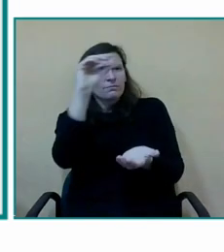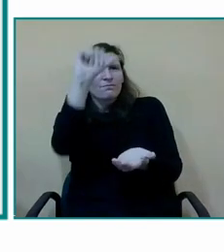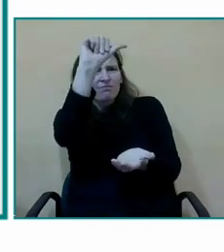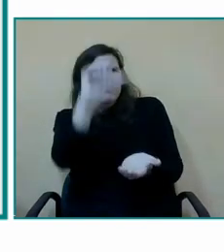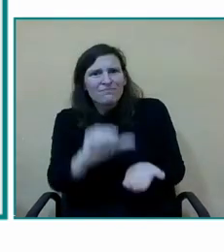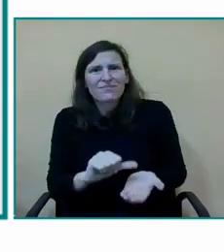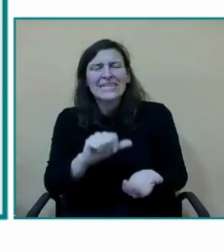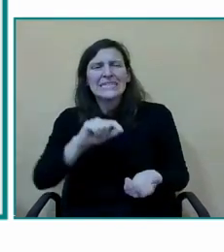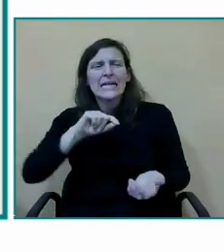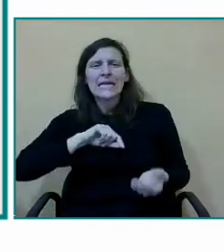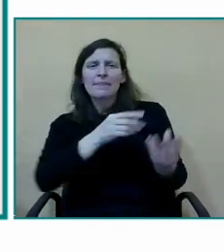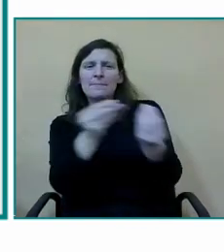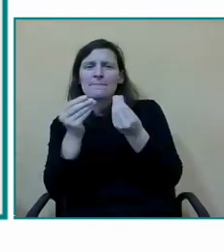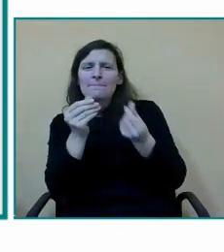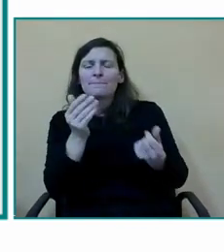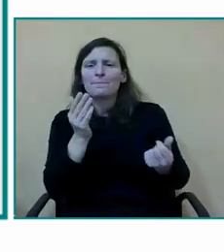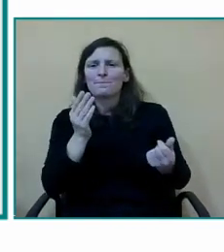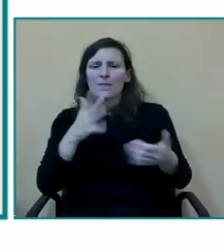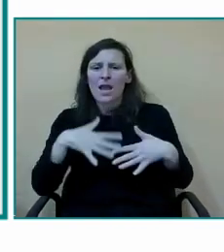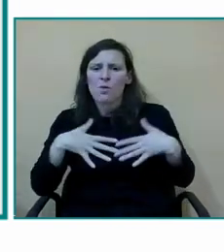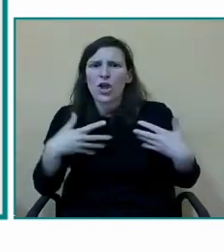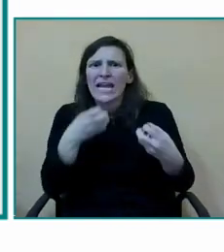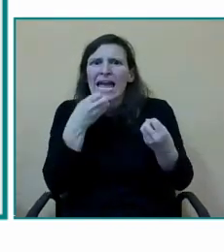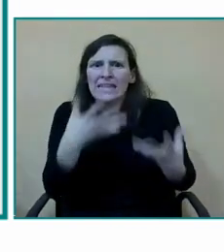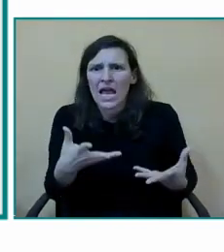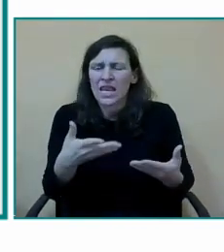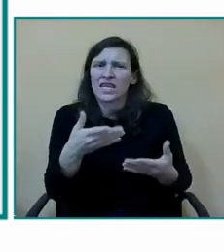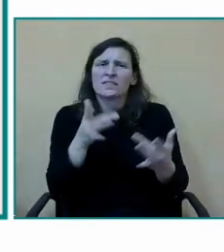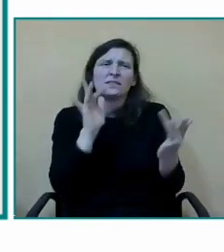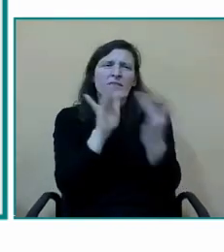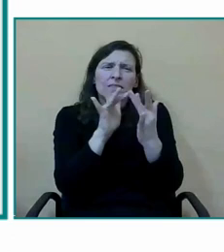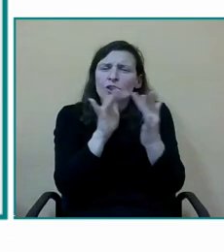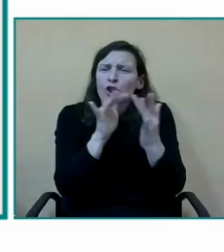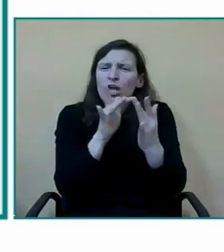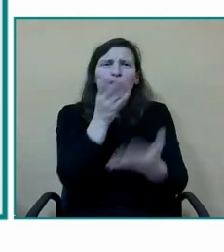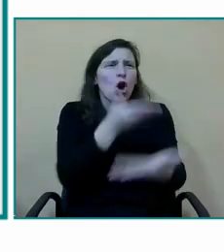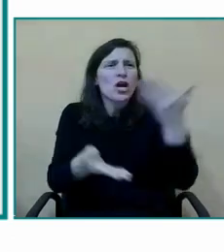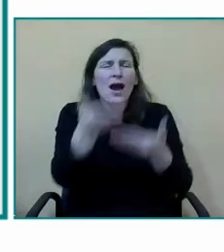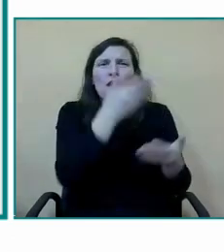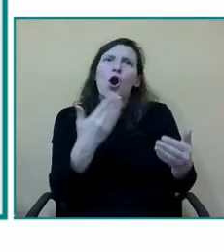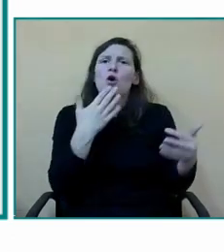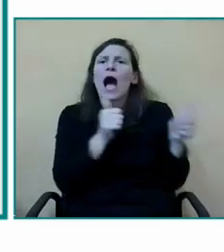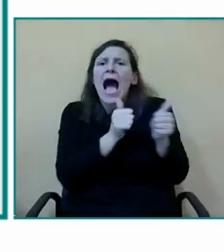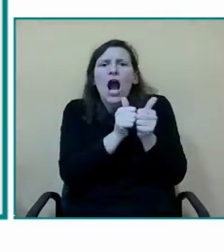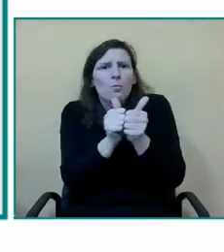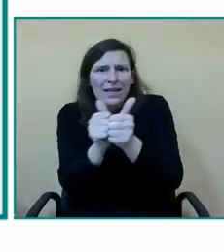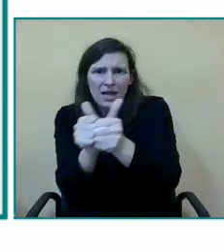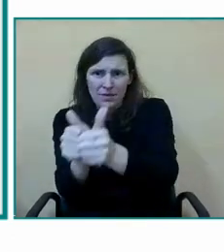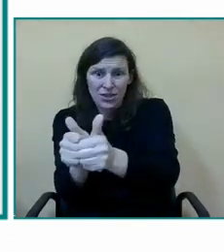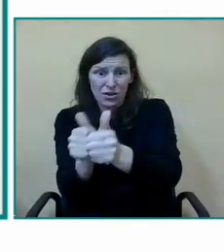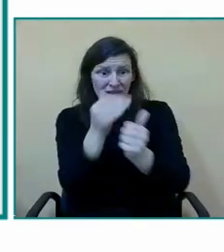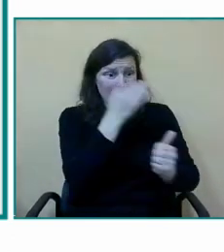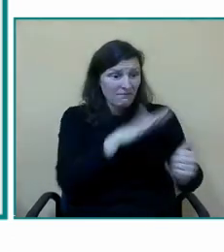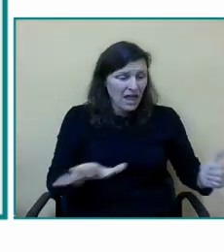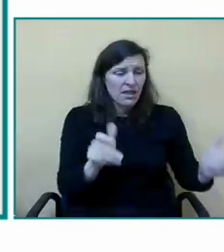también a nivel afectivo y por ello vamos a mantener un contacto muy estrecho y de acompañamiento durante toda la etapa de